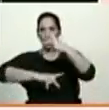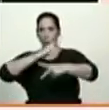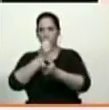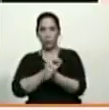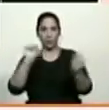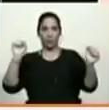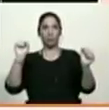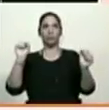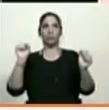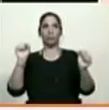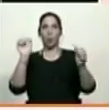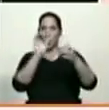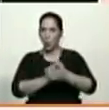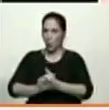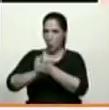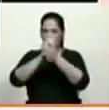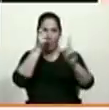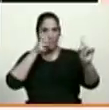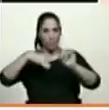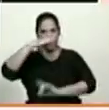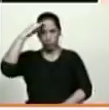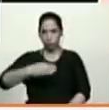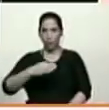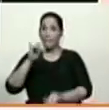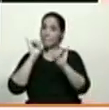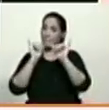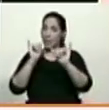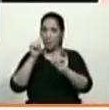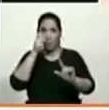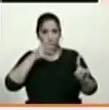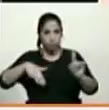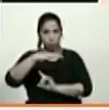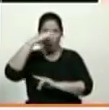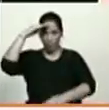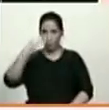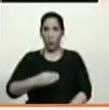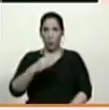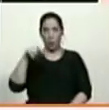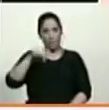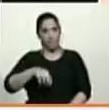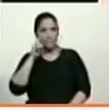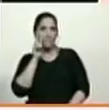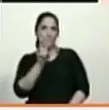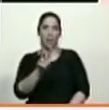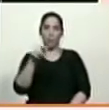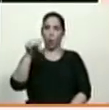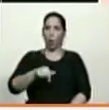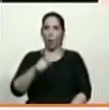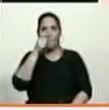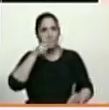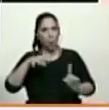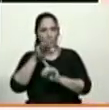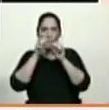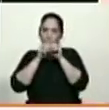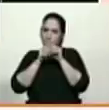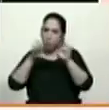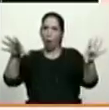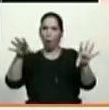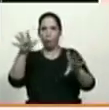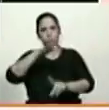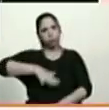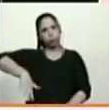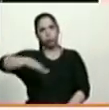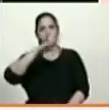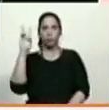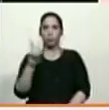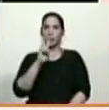estuvo marcado por la Unión Cívico-Militar. Y esa misma Unión Cívico-Militar, como lo vemos el día de hoy, el pueblo desplegado por todo el territorio